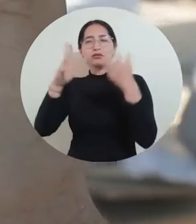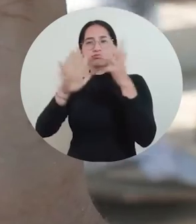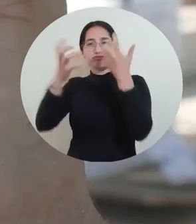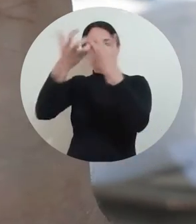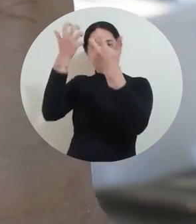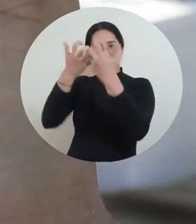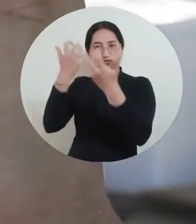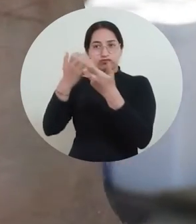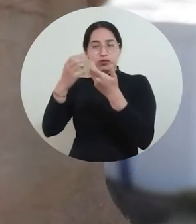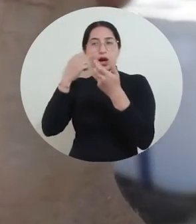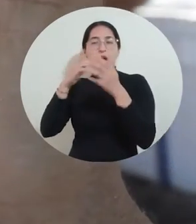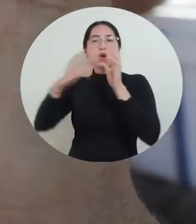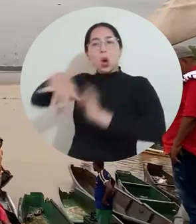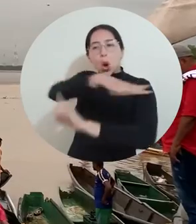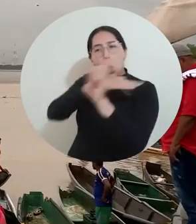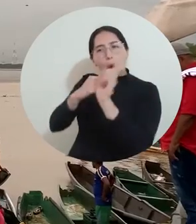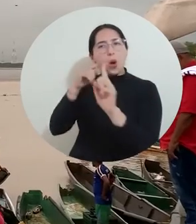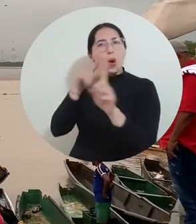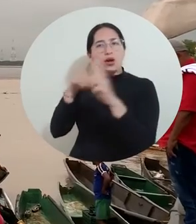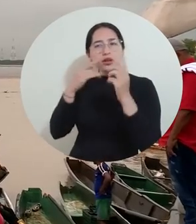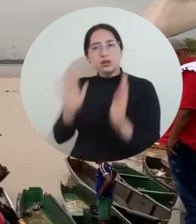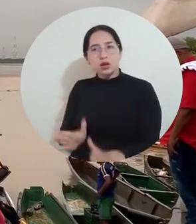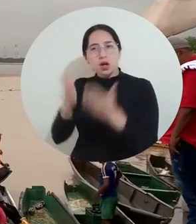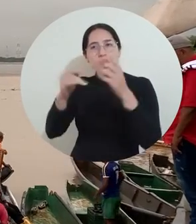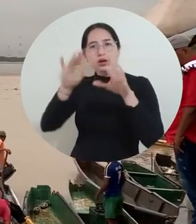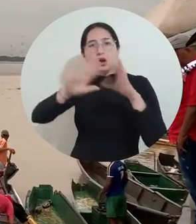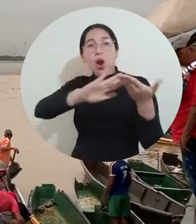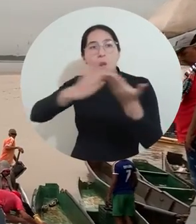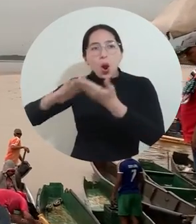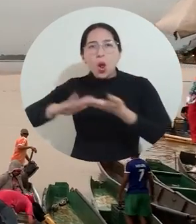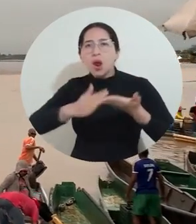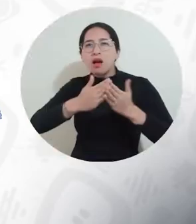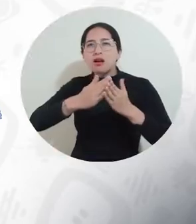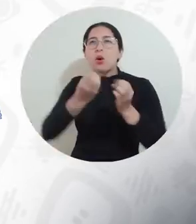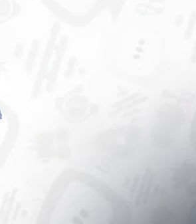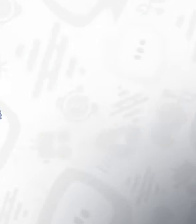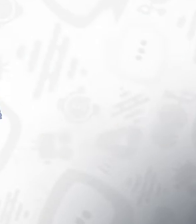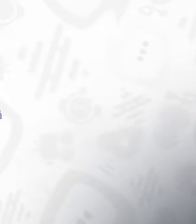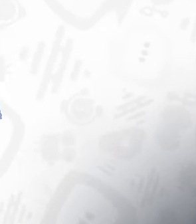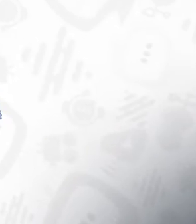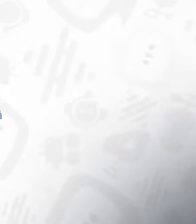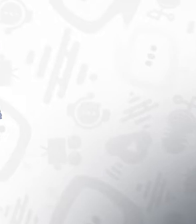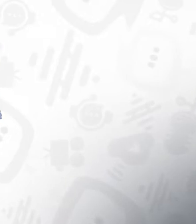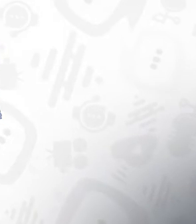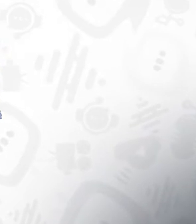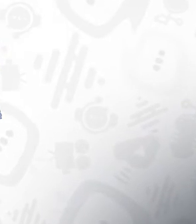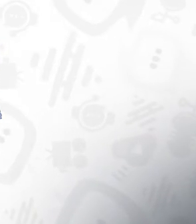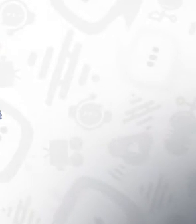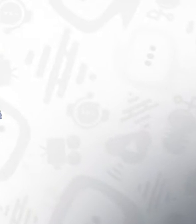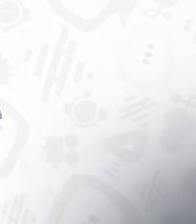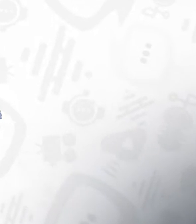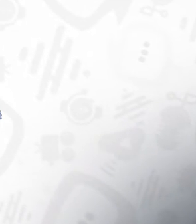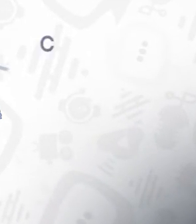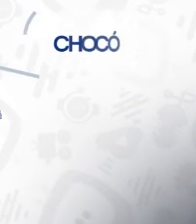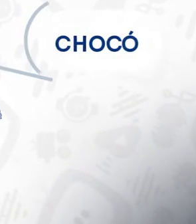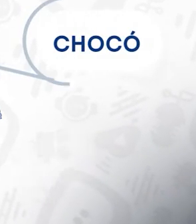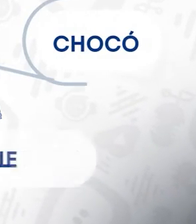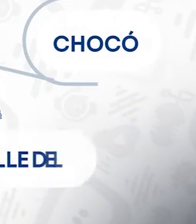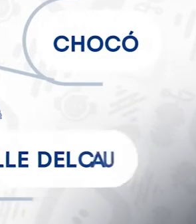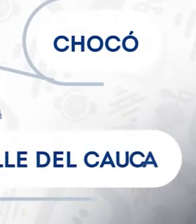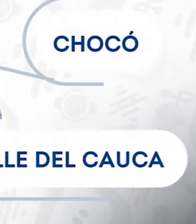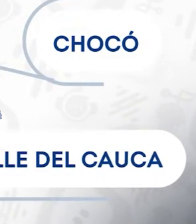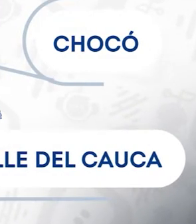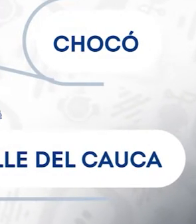construye colectivamente iniciativas de manejo pesquero con nueve comunidades de La Guajira, Magdalena, Atlántico, Córdoba,